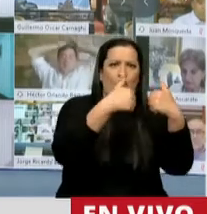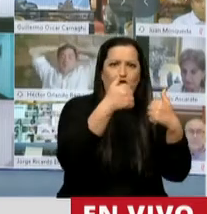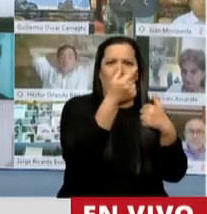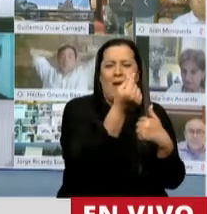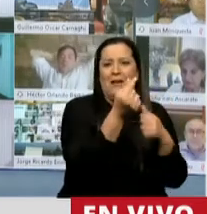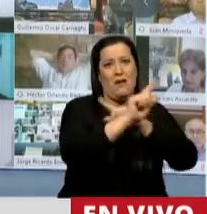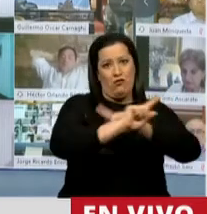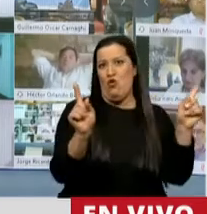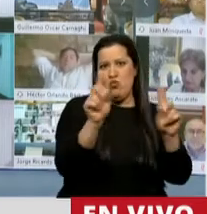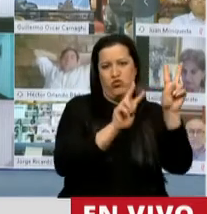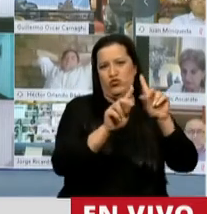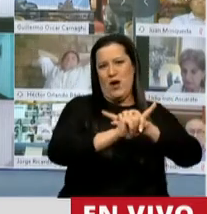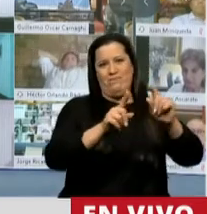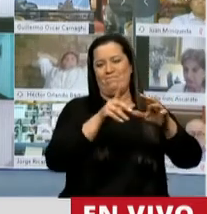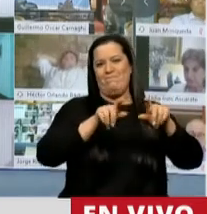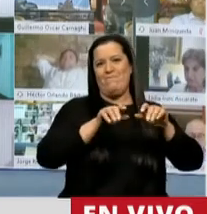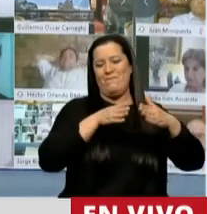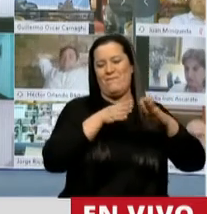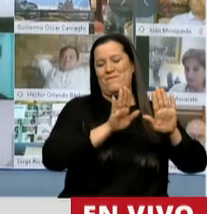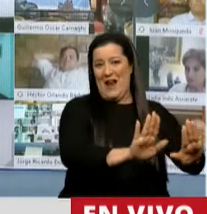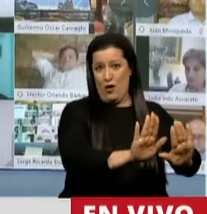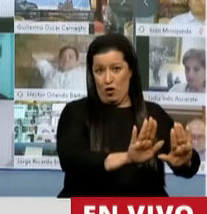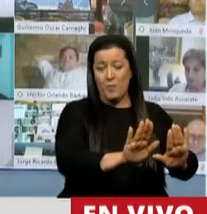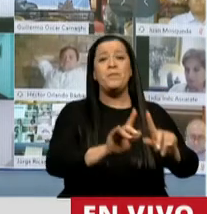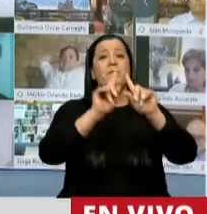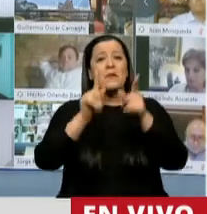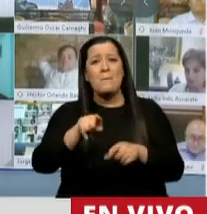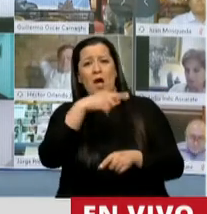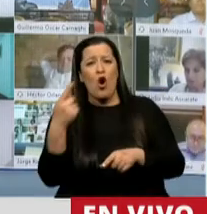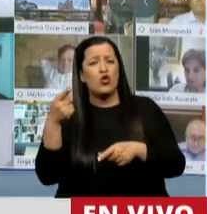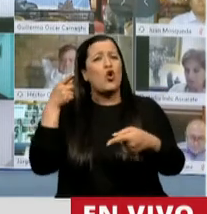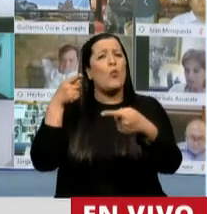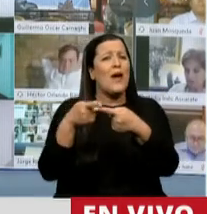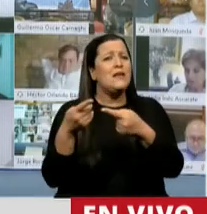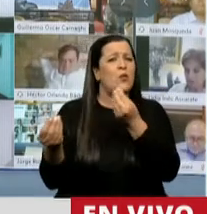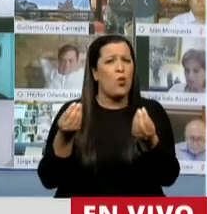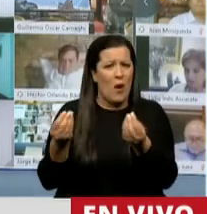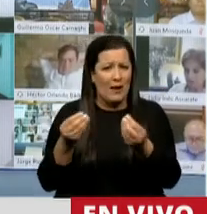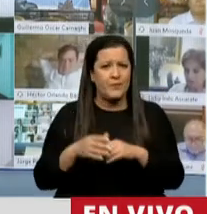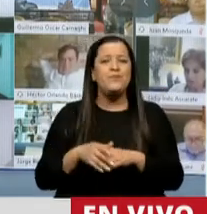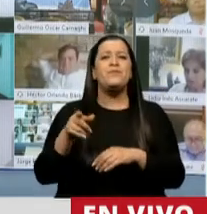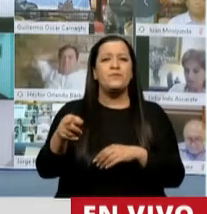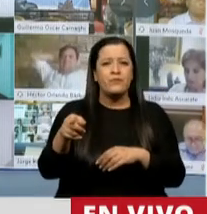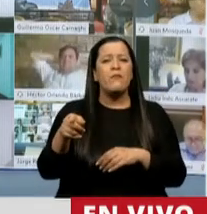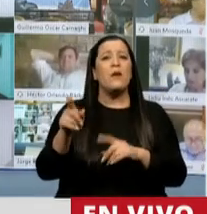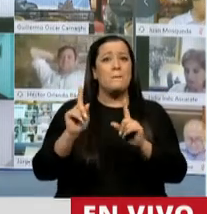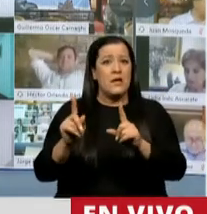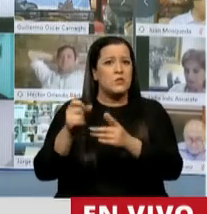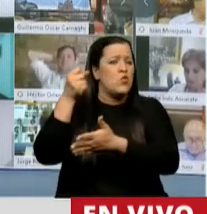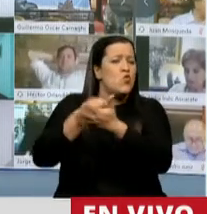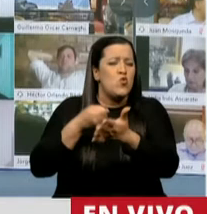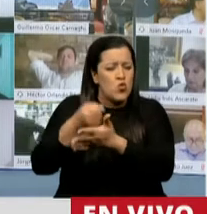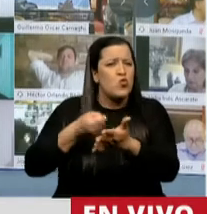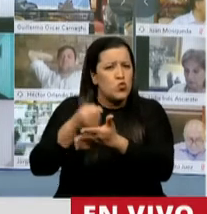Y por el otro lado, hacer un paso en esta lucha